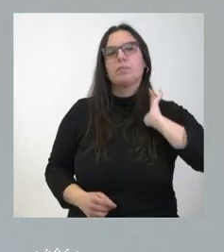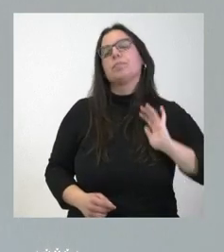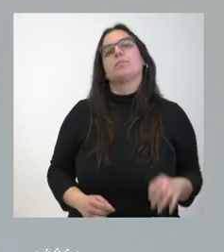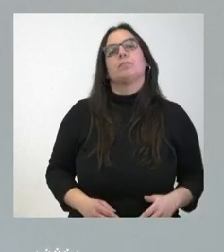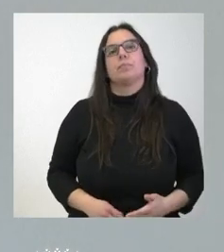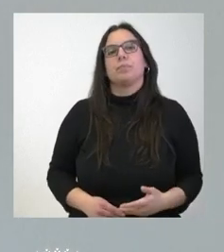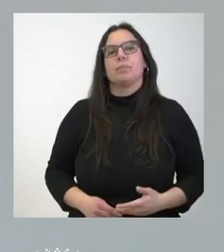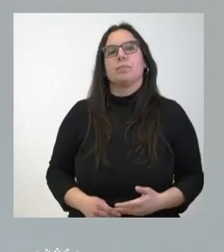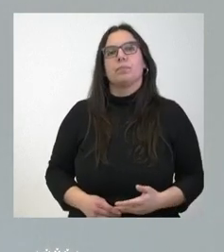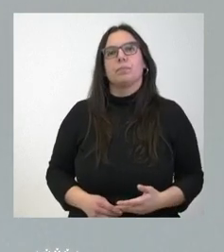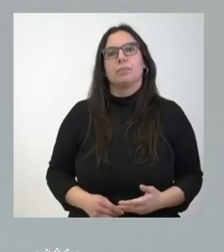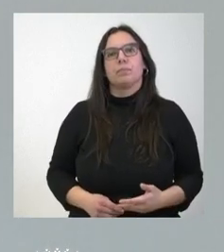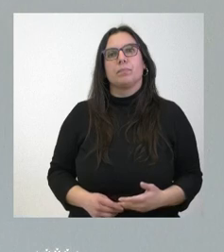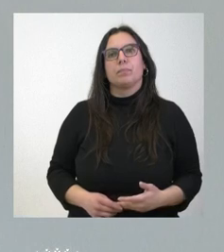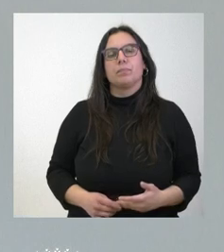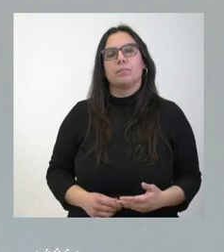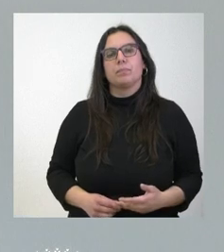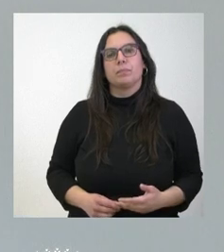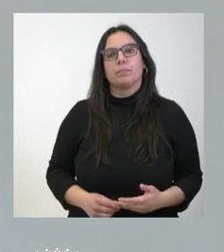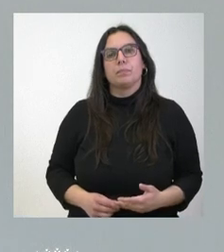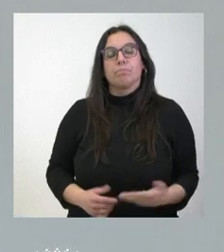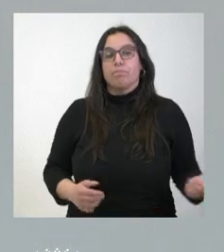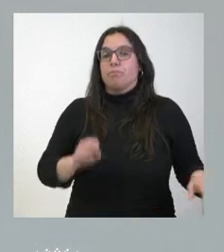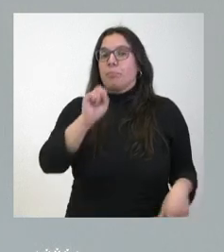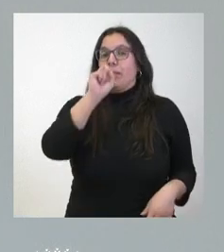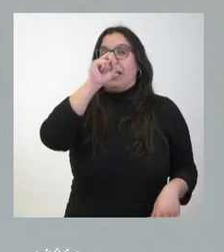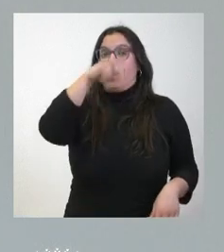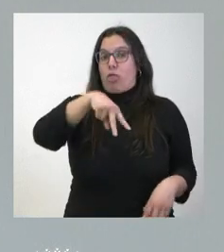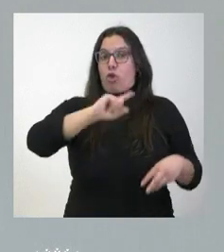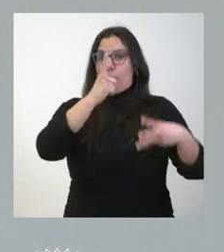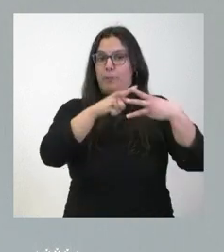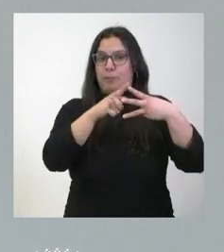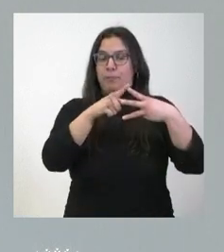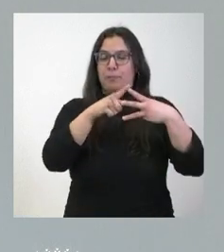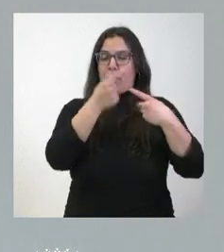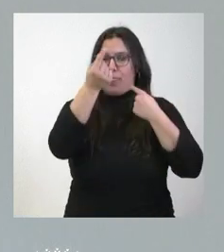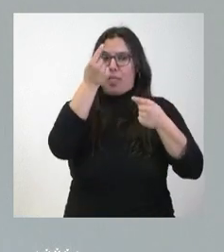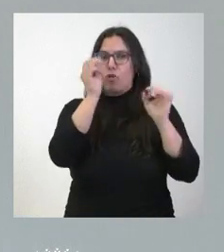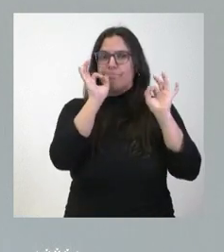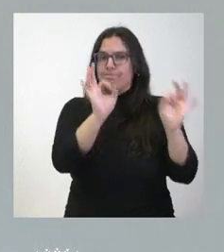Pues tiene usted razón en el primer punto de los datos.